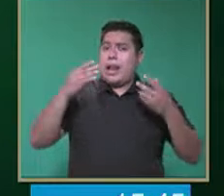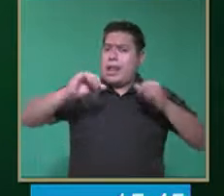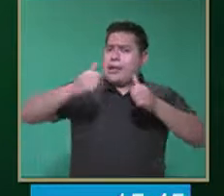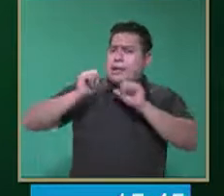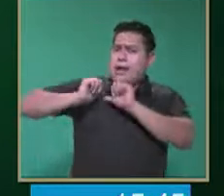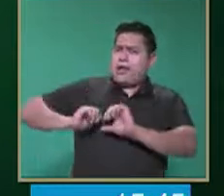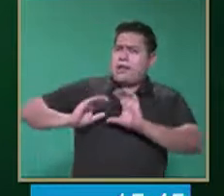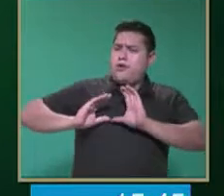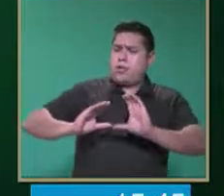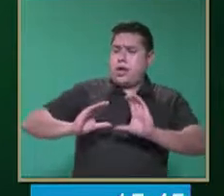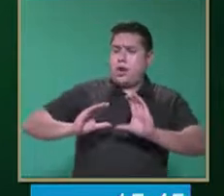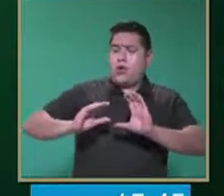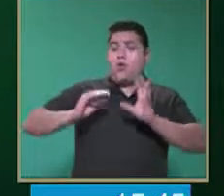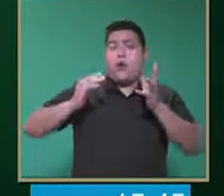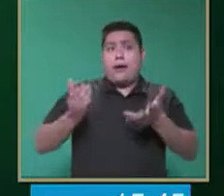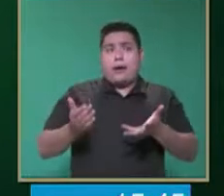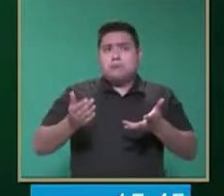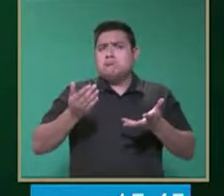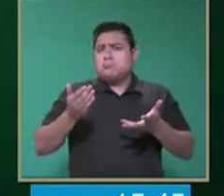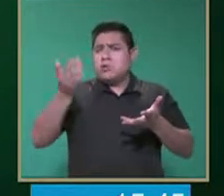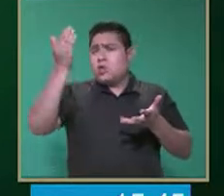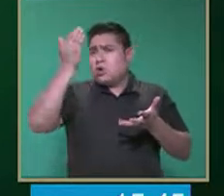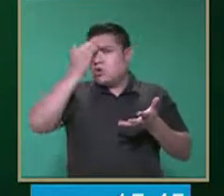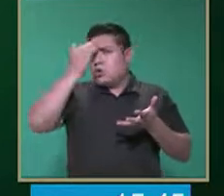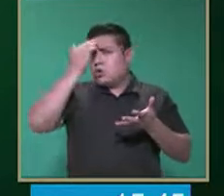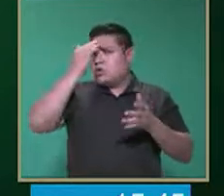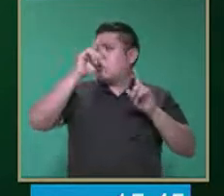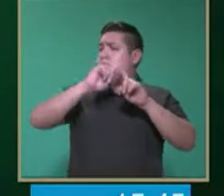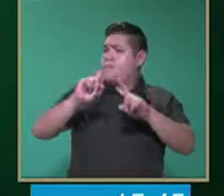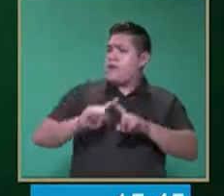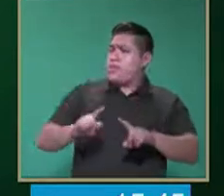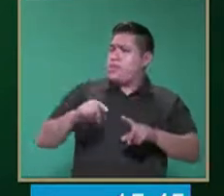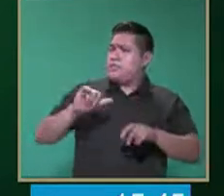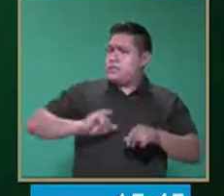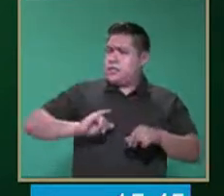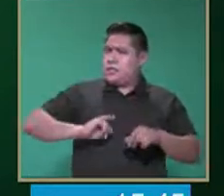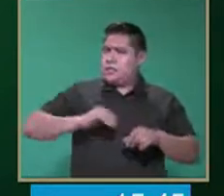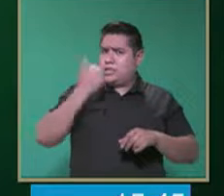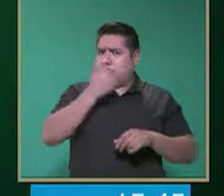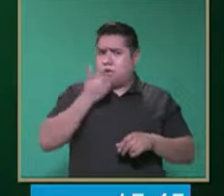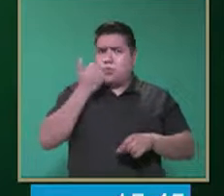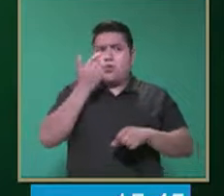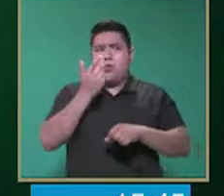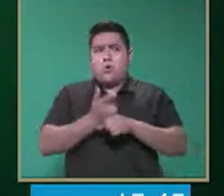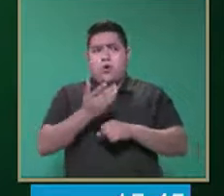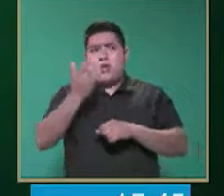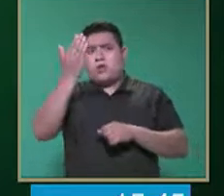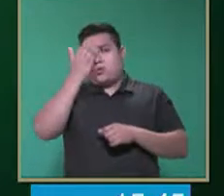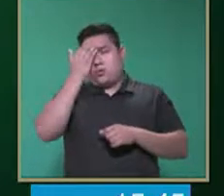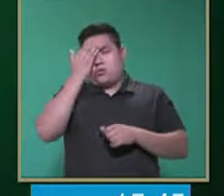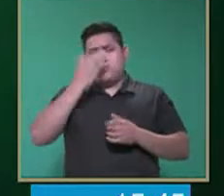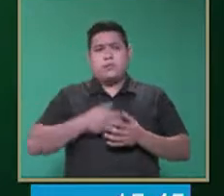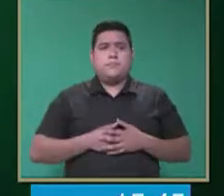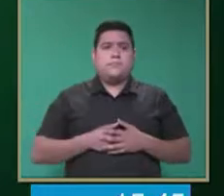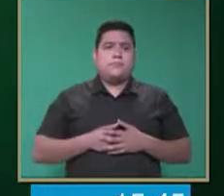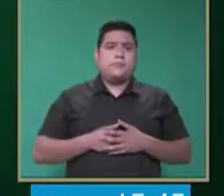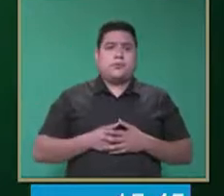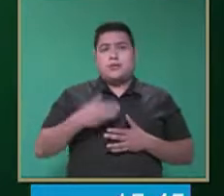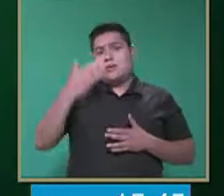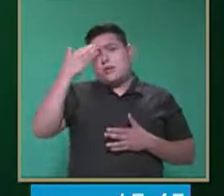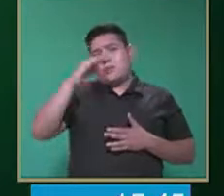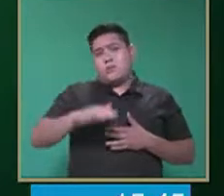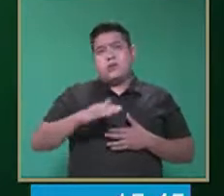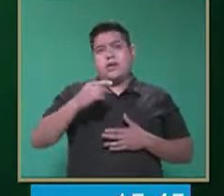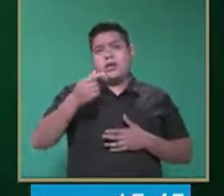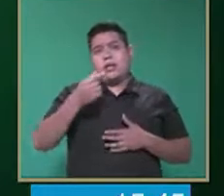la forma de reconocer los intereses del alumno. Sabemos que a medida que va